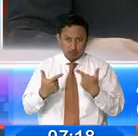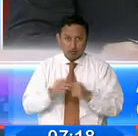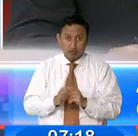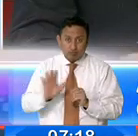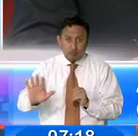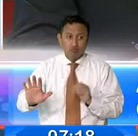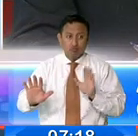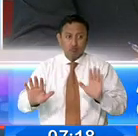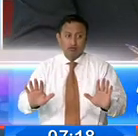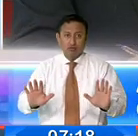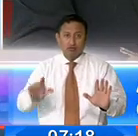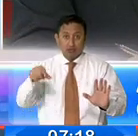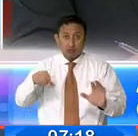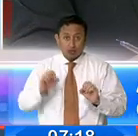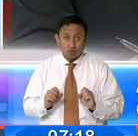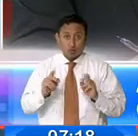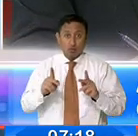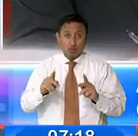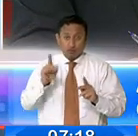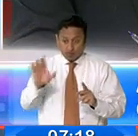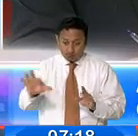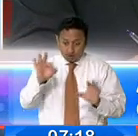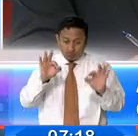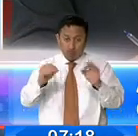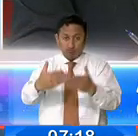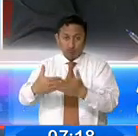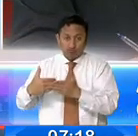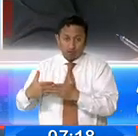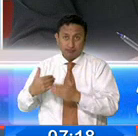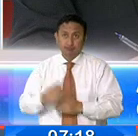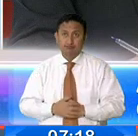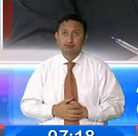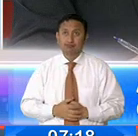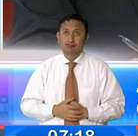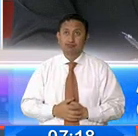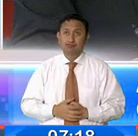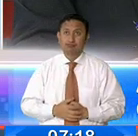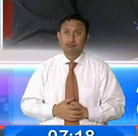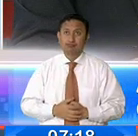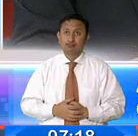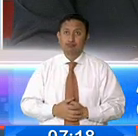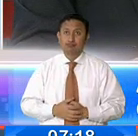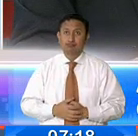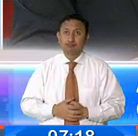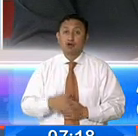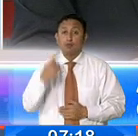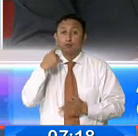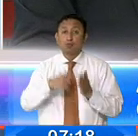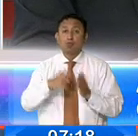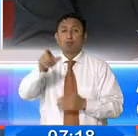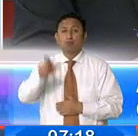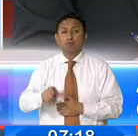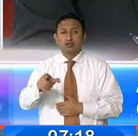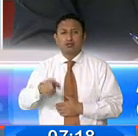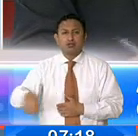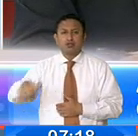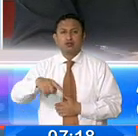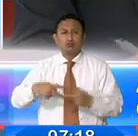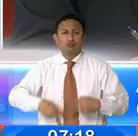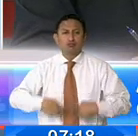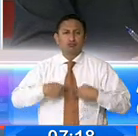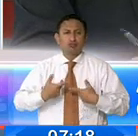opción de esta oportunidad de haberlos encontrado y tomar la acción. Y un registro de la gente que está en vulneración, que está en situación de calle.